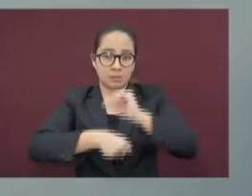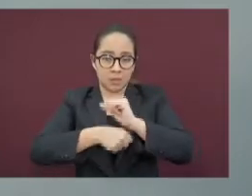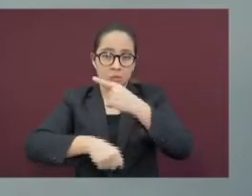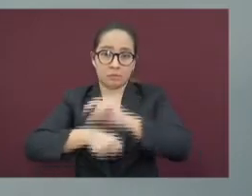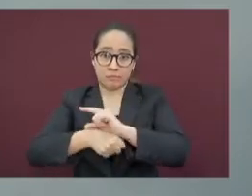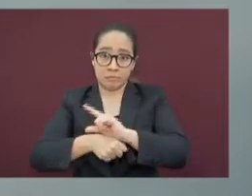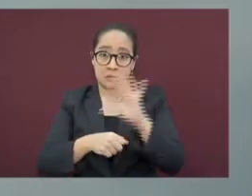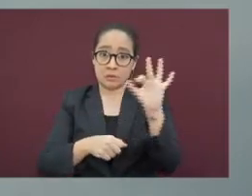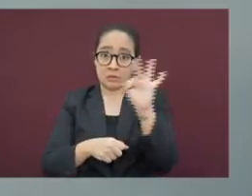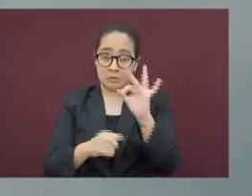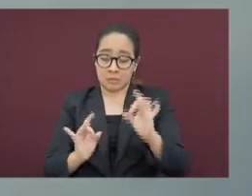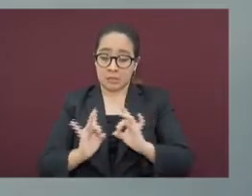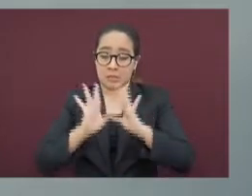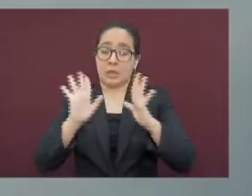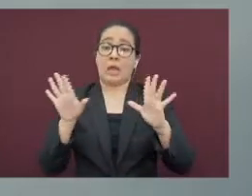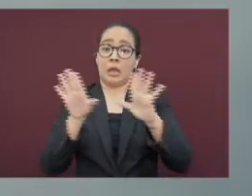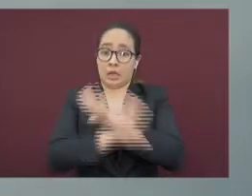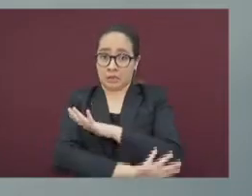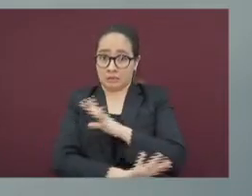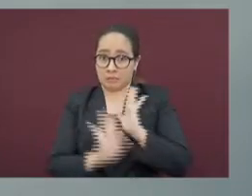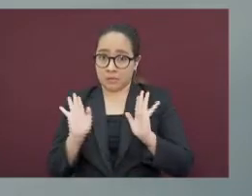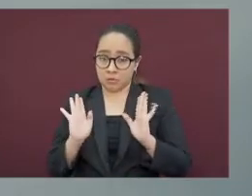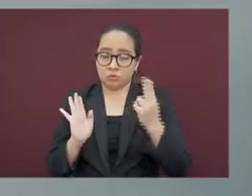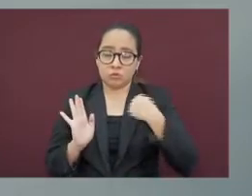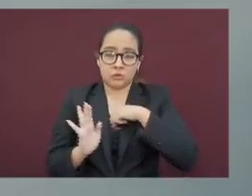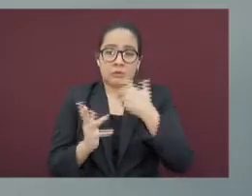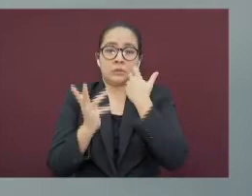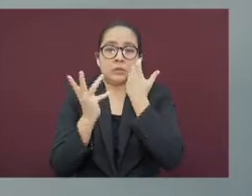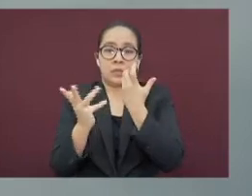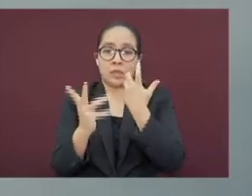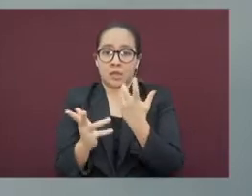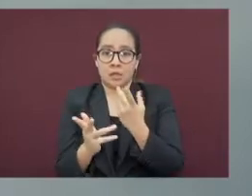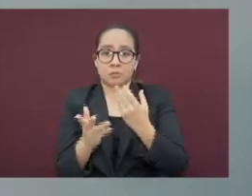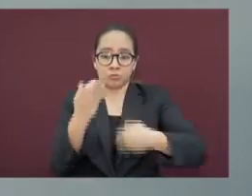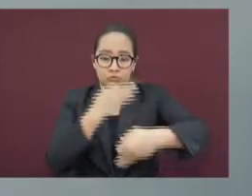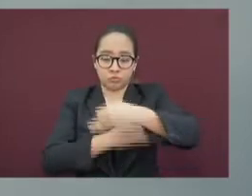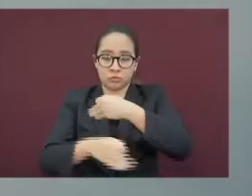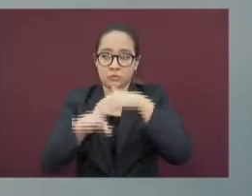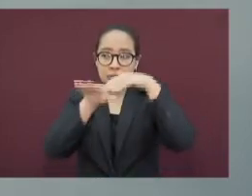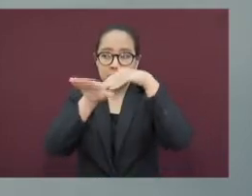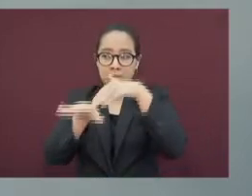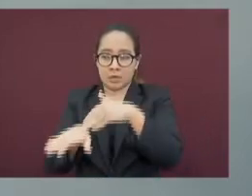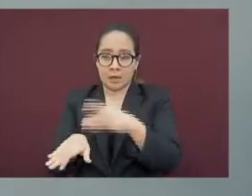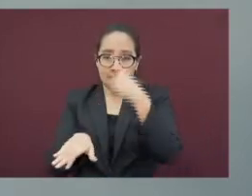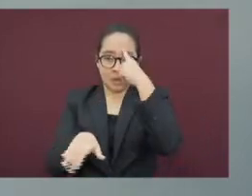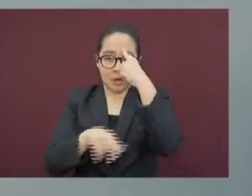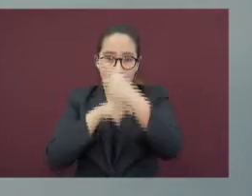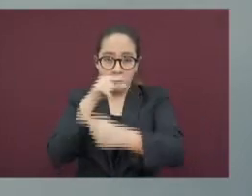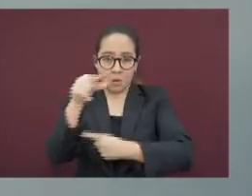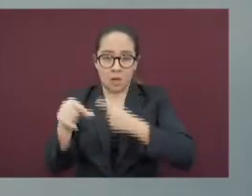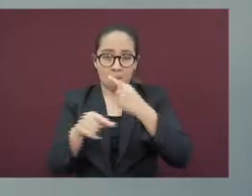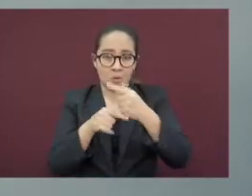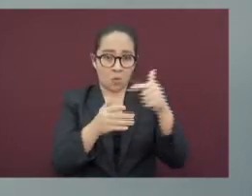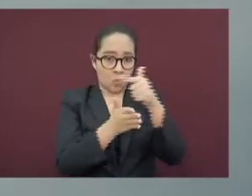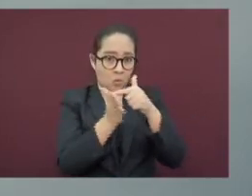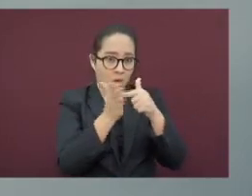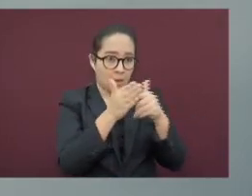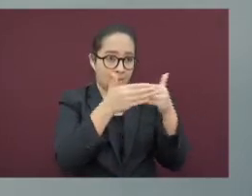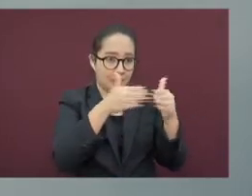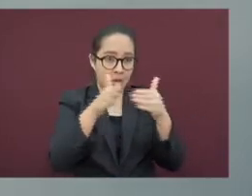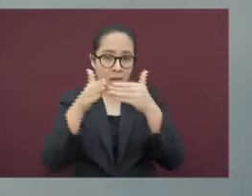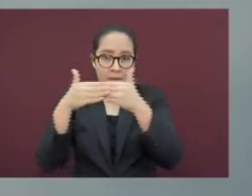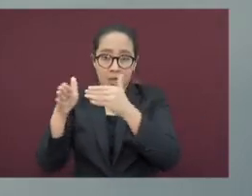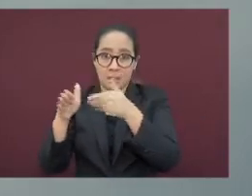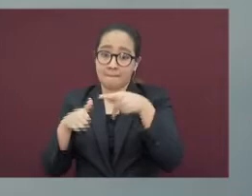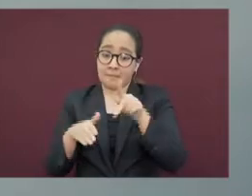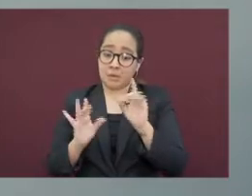Buscamos que cambie para bien y que las microrregiones puedan dirigirse hacia la nueva normalidad. Pero puede cambiar hacia tener